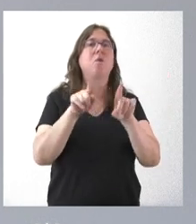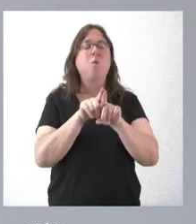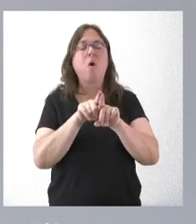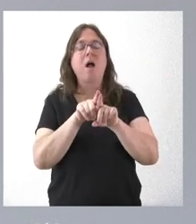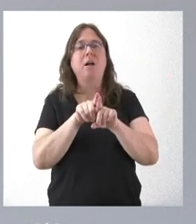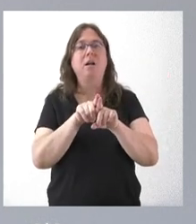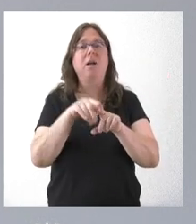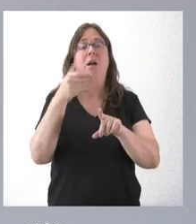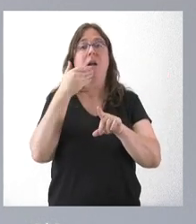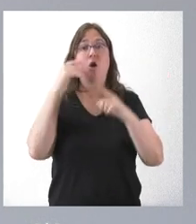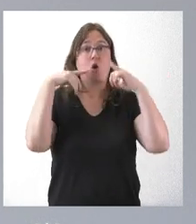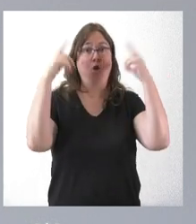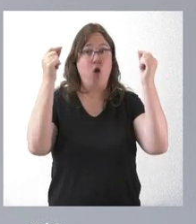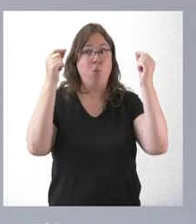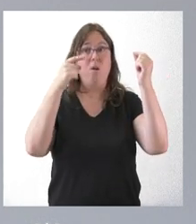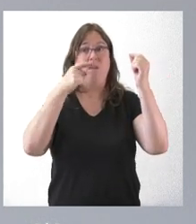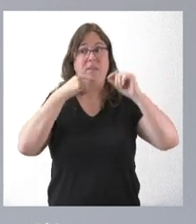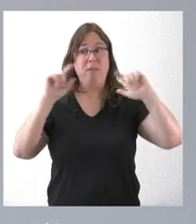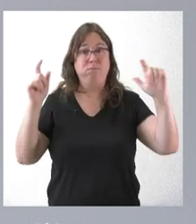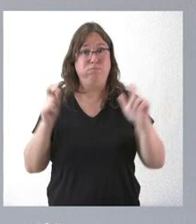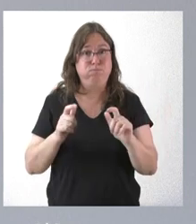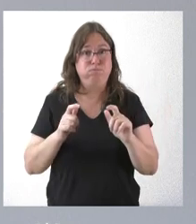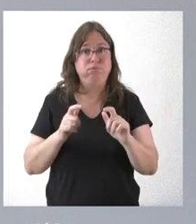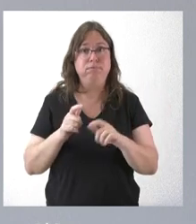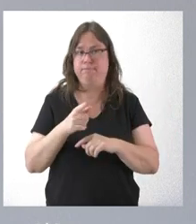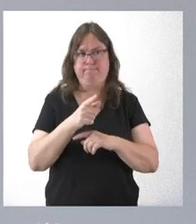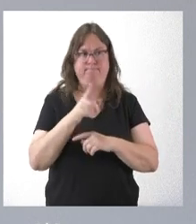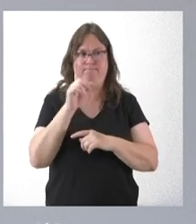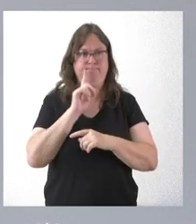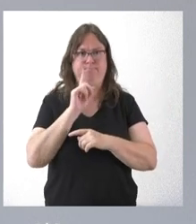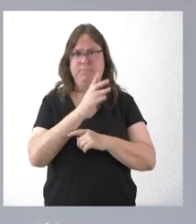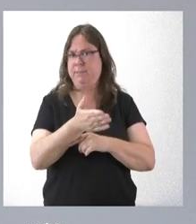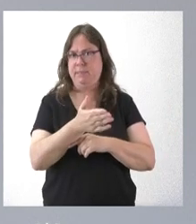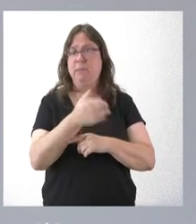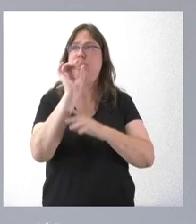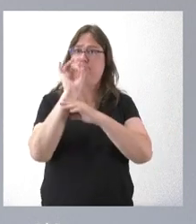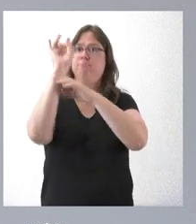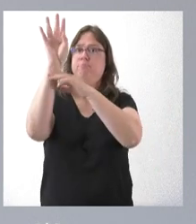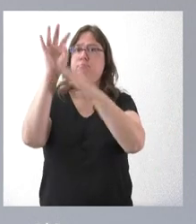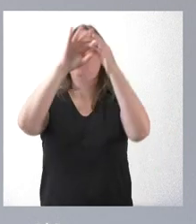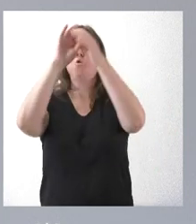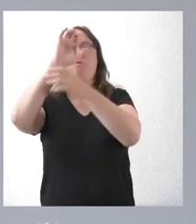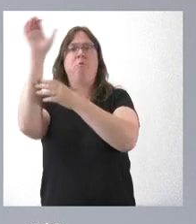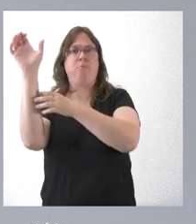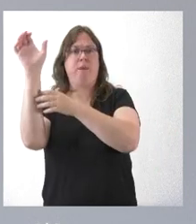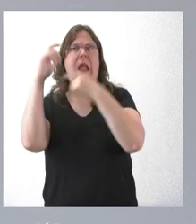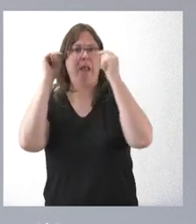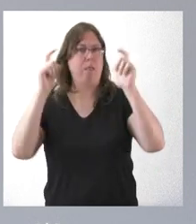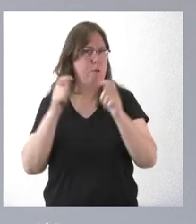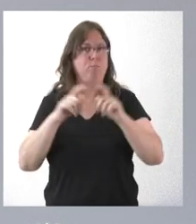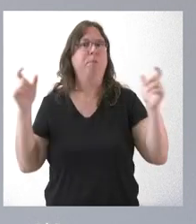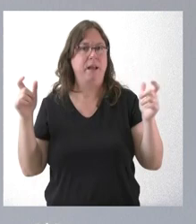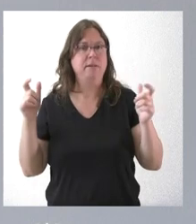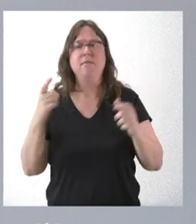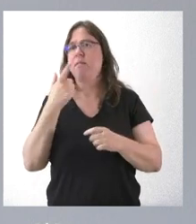en regresión en España, algo que, desde luego, con las comunidades loberas hemos desmentido. Y hoy sí mandamos en su momento a la Unión Europea datos que